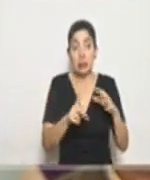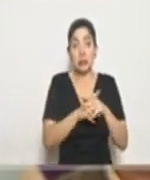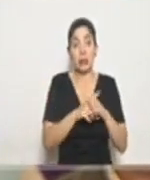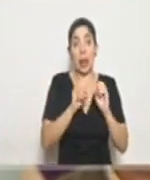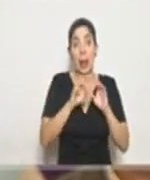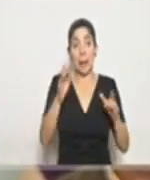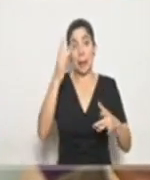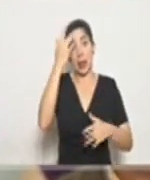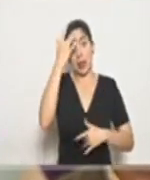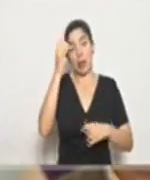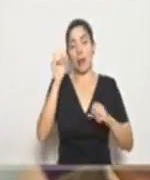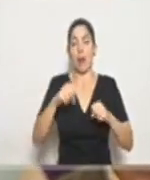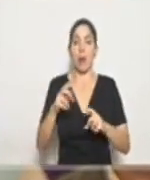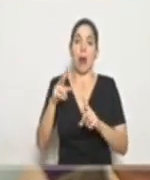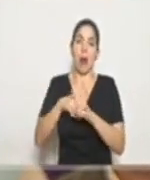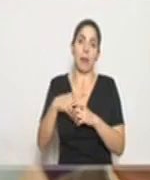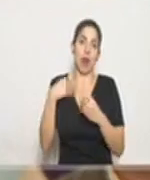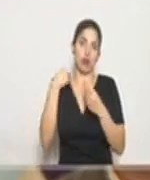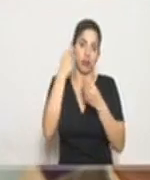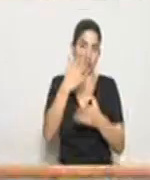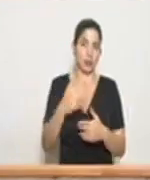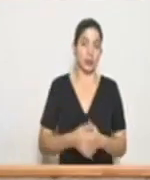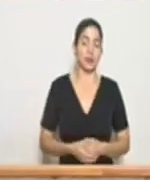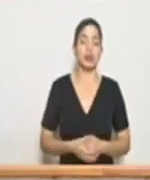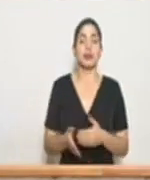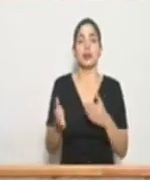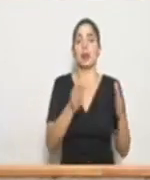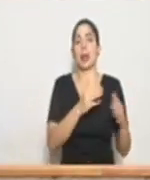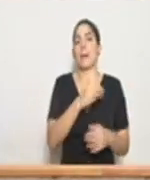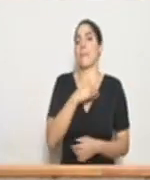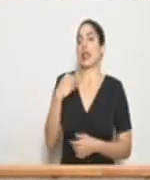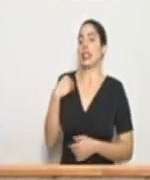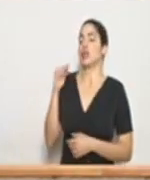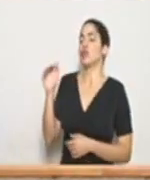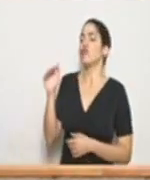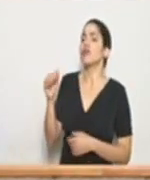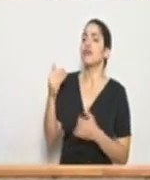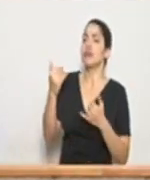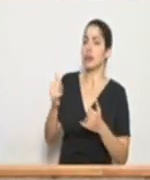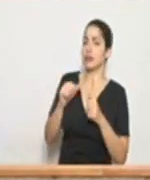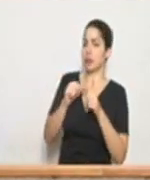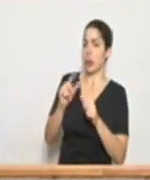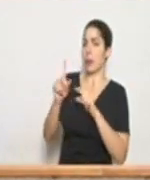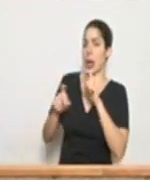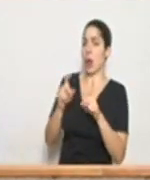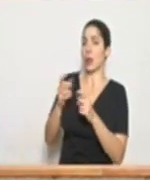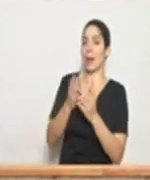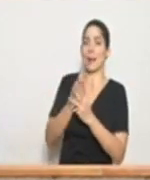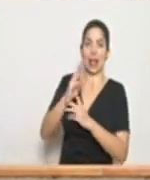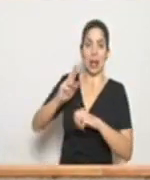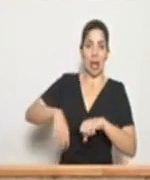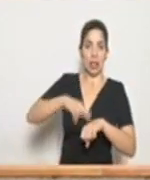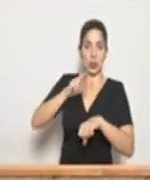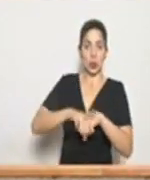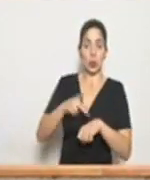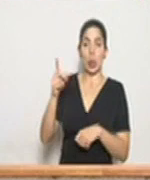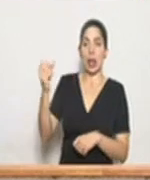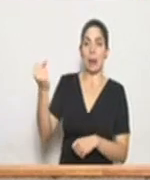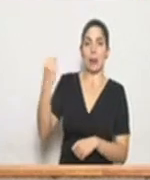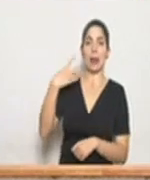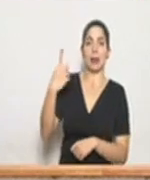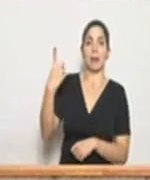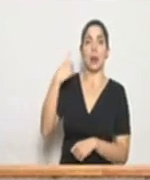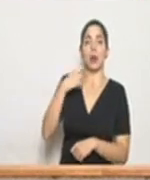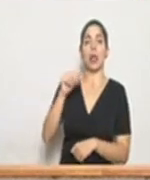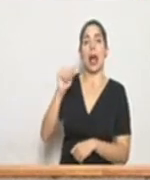epidemiológicas que se deban tomar. Señor ministro, continuamos con las consultas de medios nacionales. Nos envía una